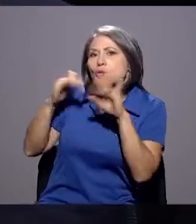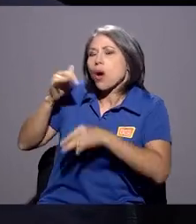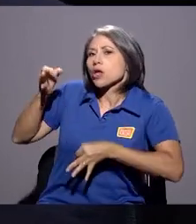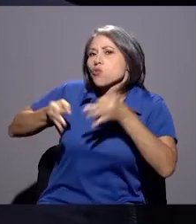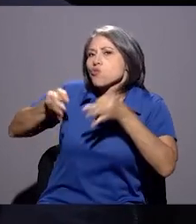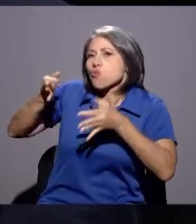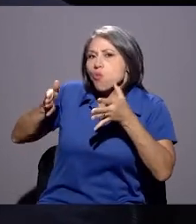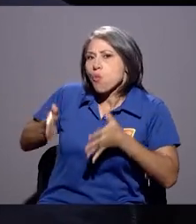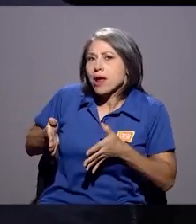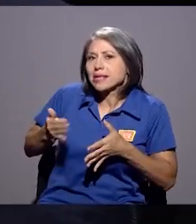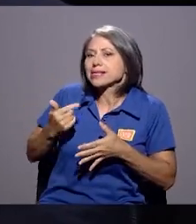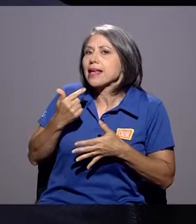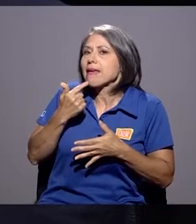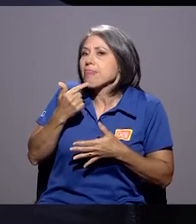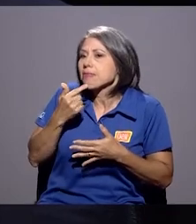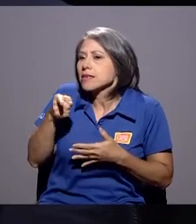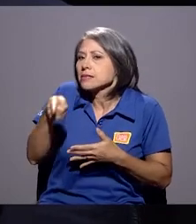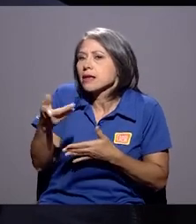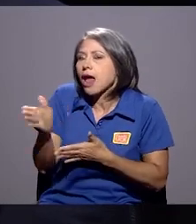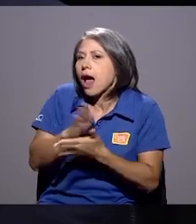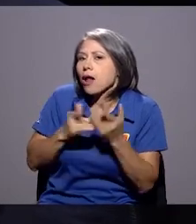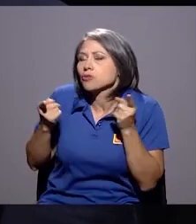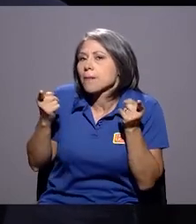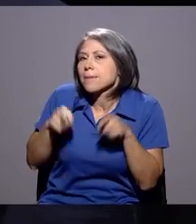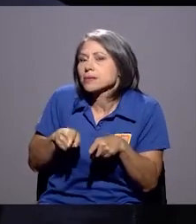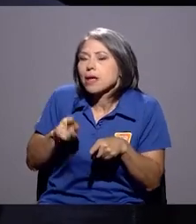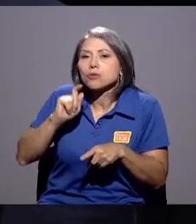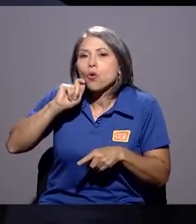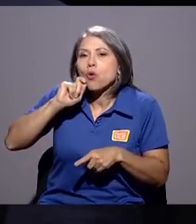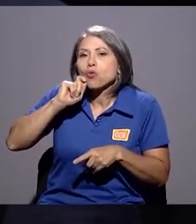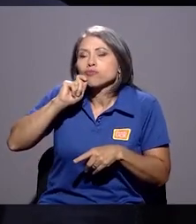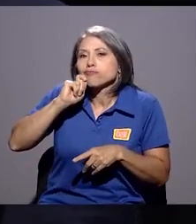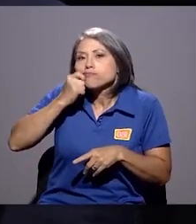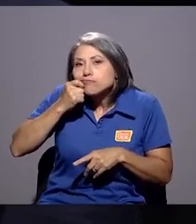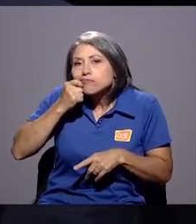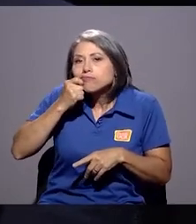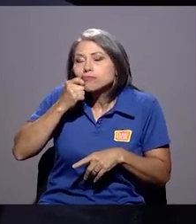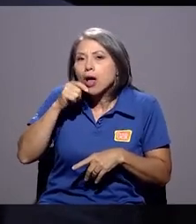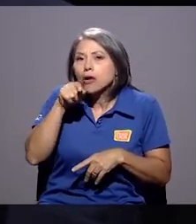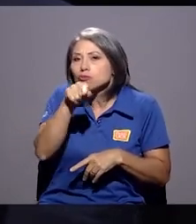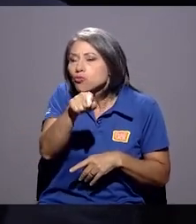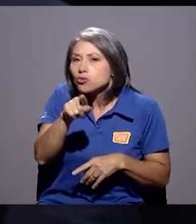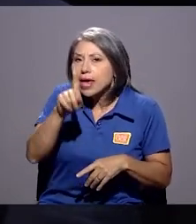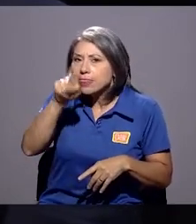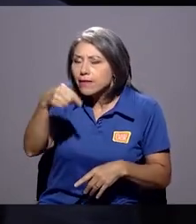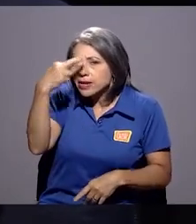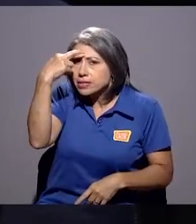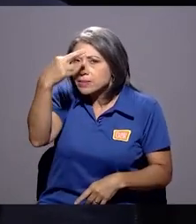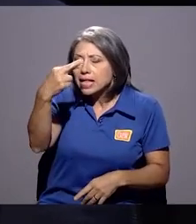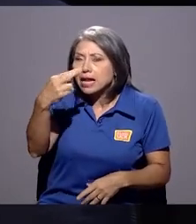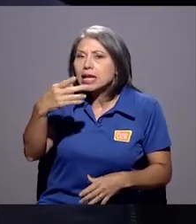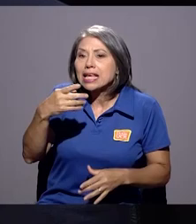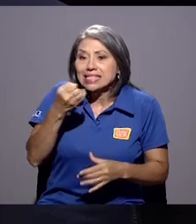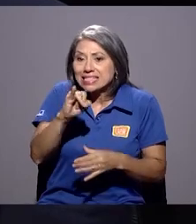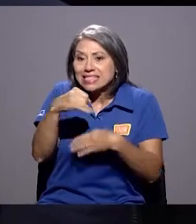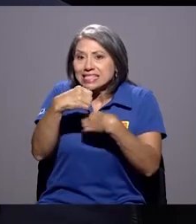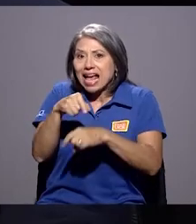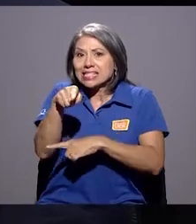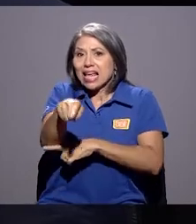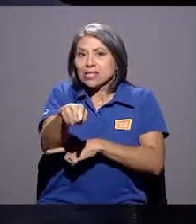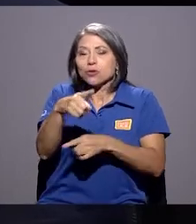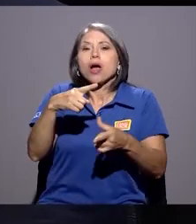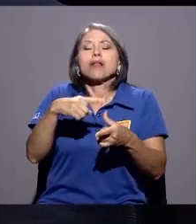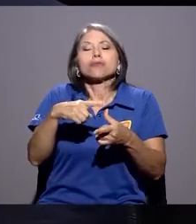que hay un respaldo y un respeto a tu intimidad como persona, es que podría haber, podría haber